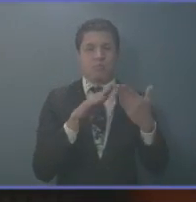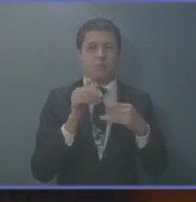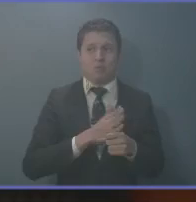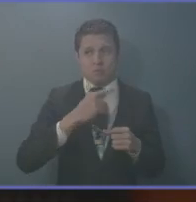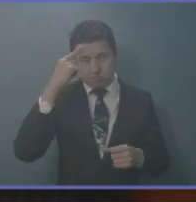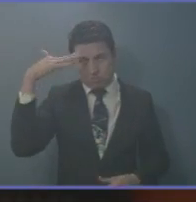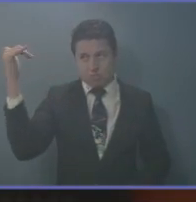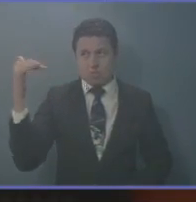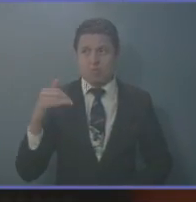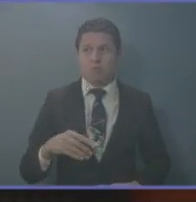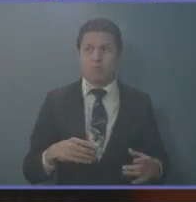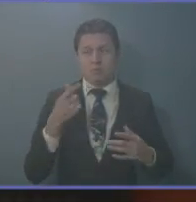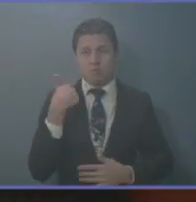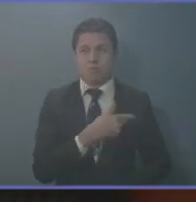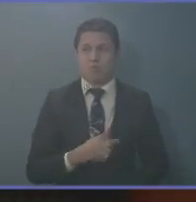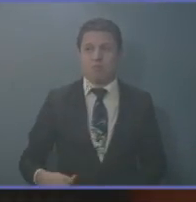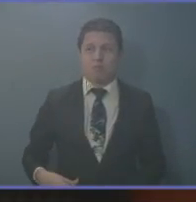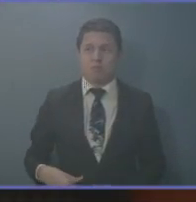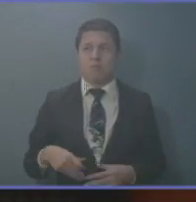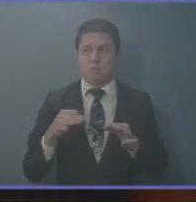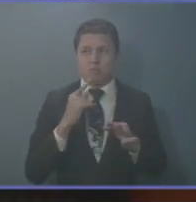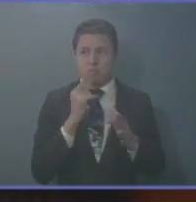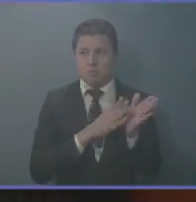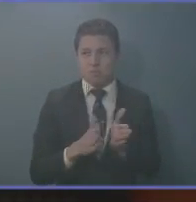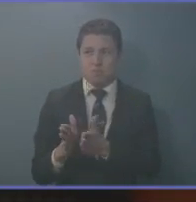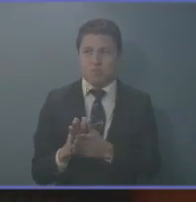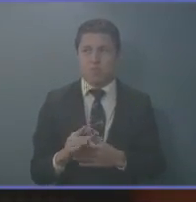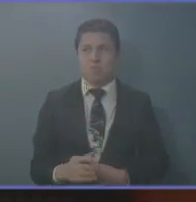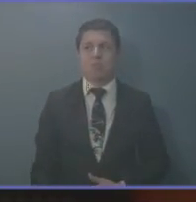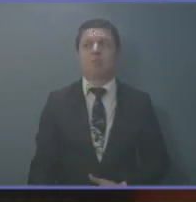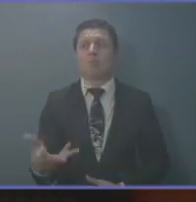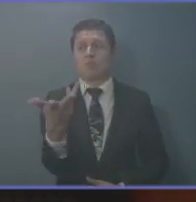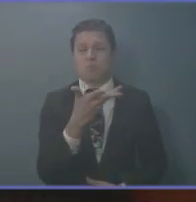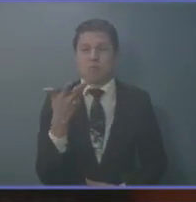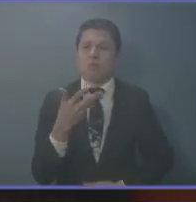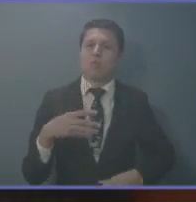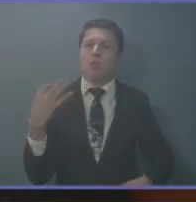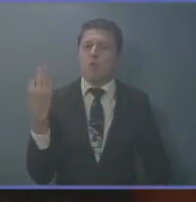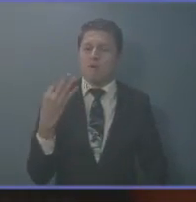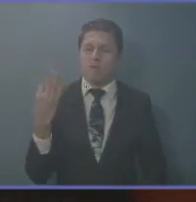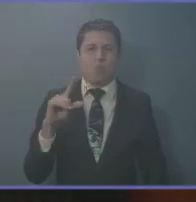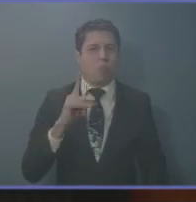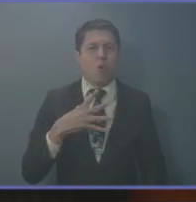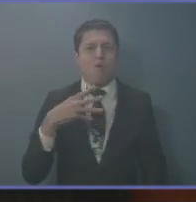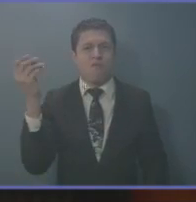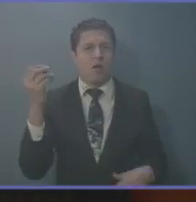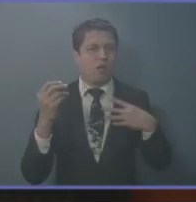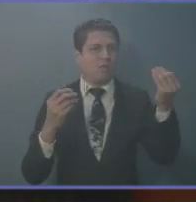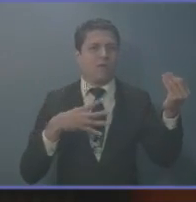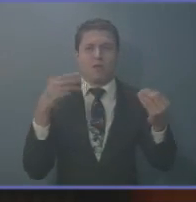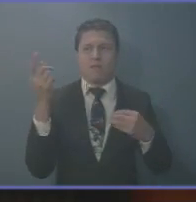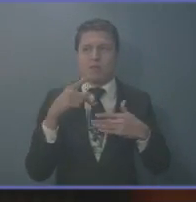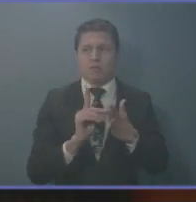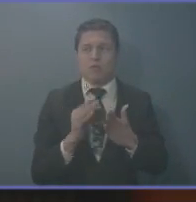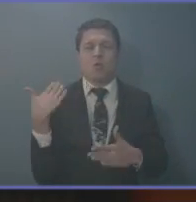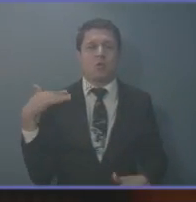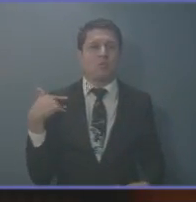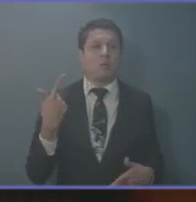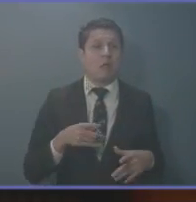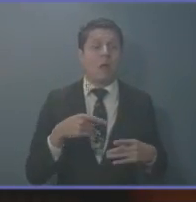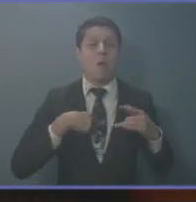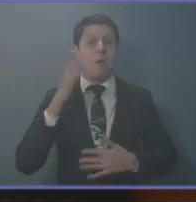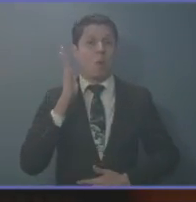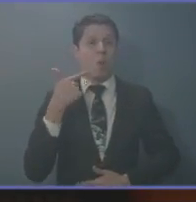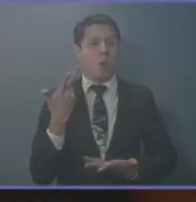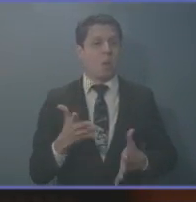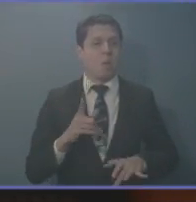partidos políticos. Así que, Presidente, por estricto orden, para que todos nos mantengamos acá y no sea la costumbre que al final